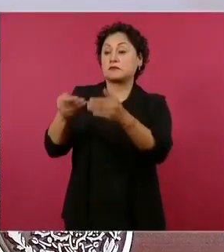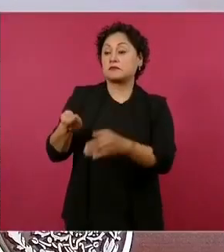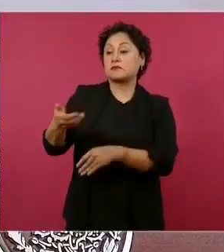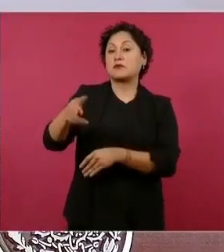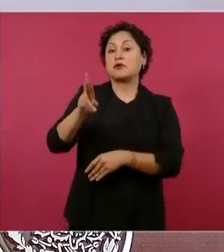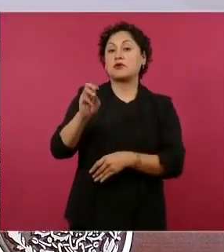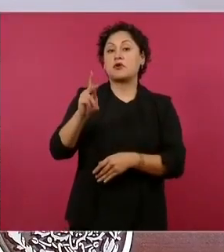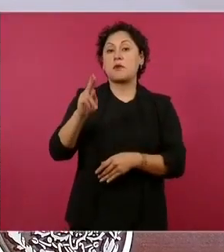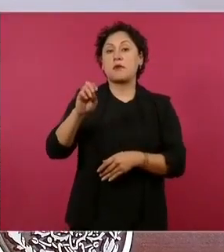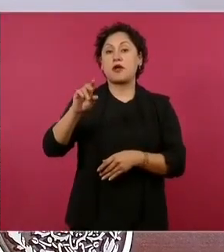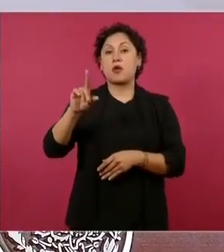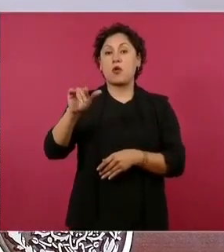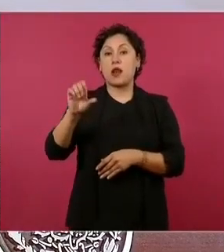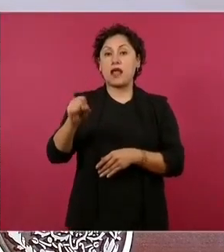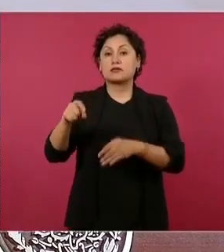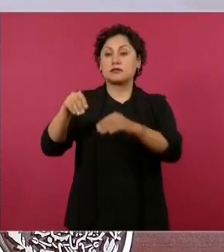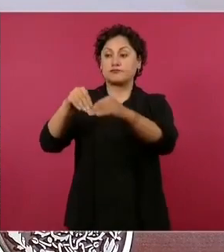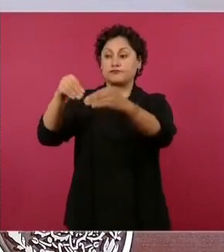Eso ayuda mucho.